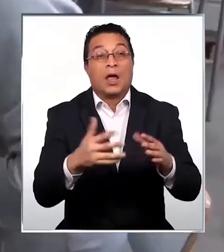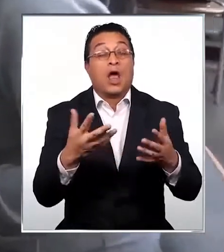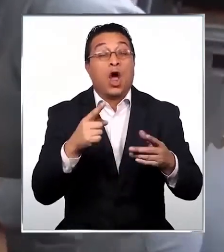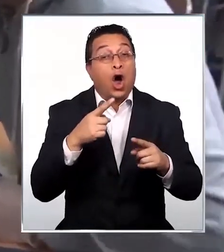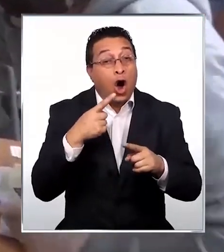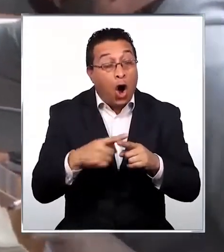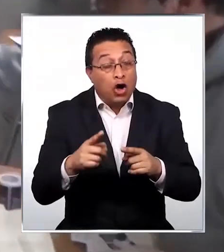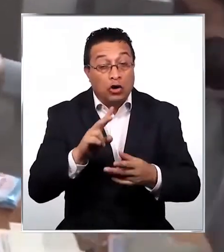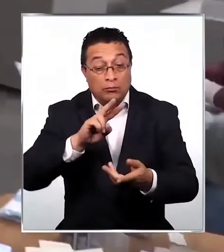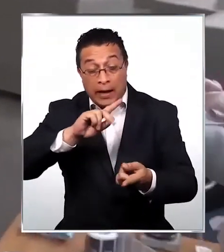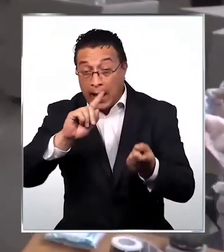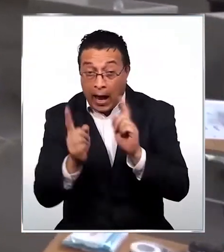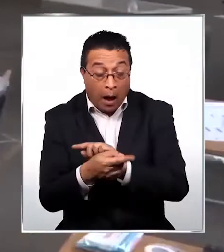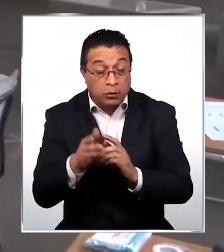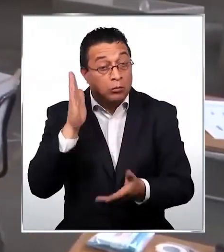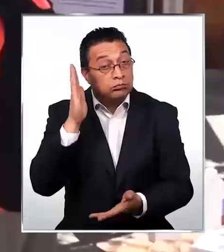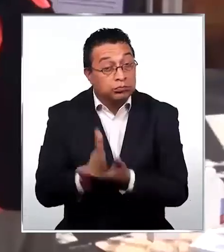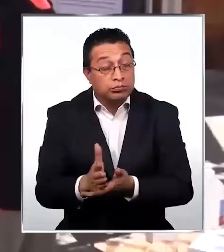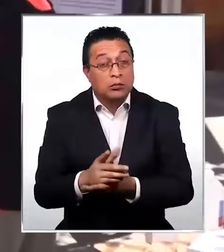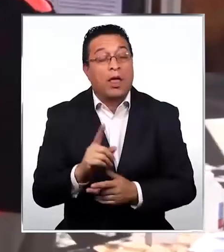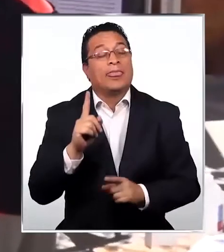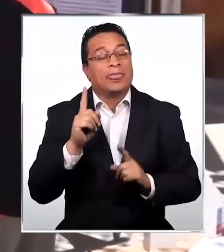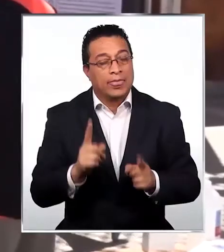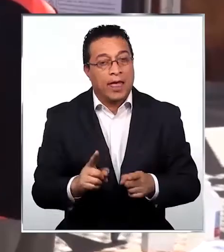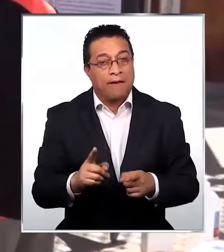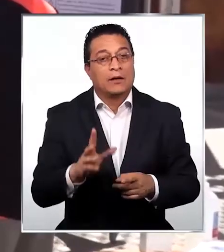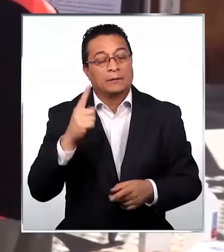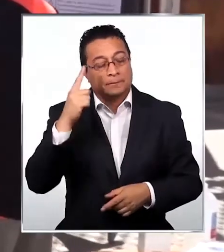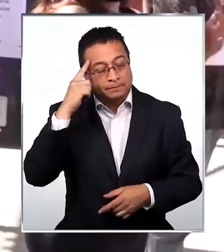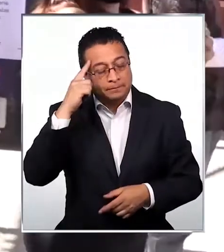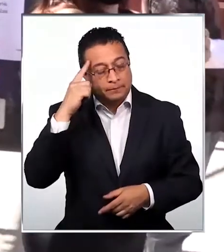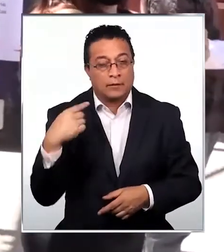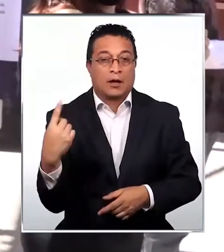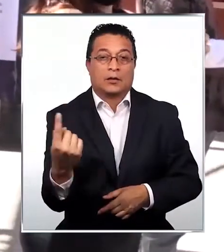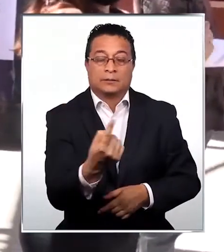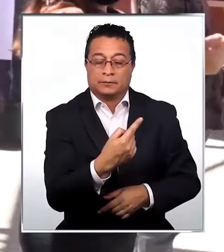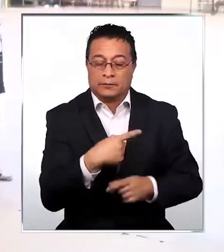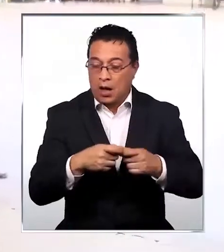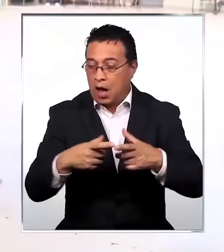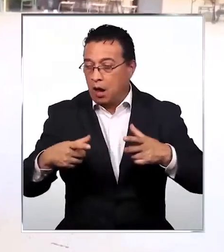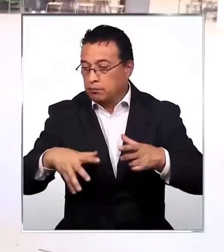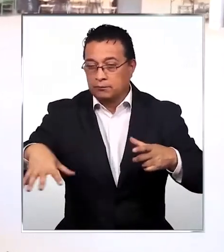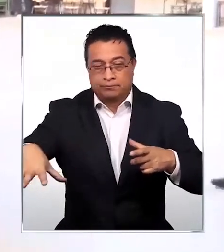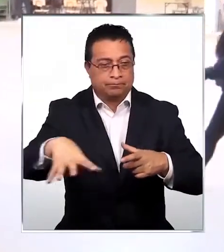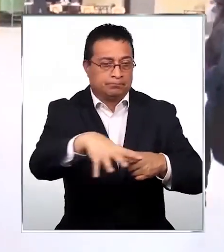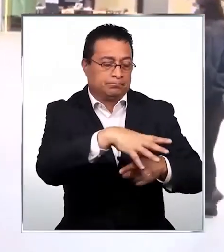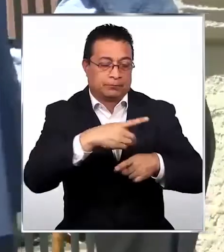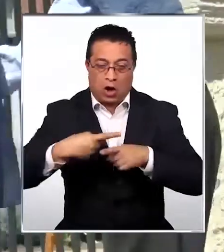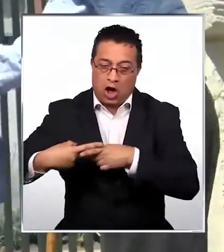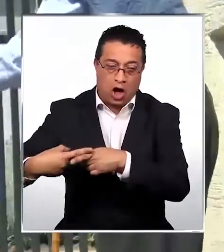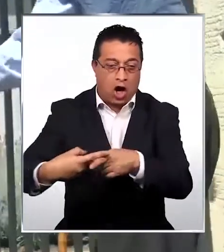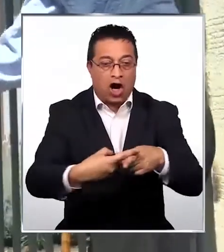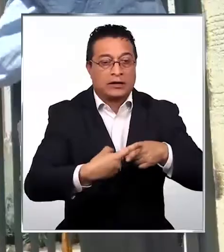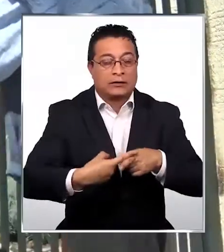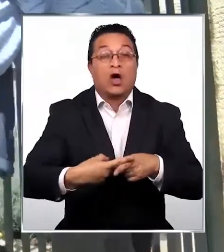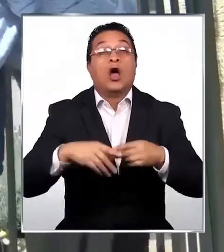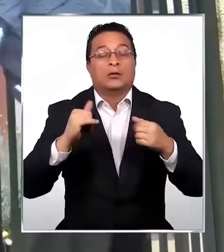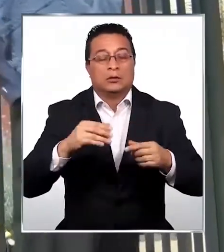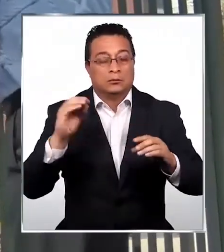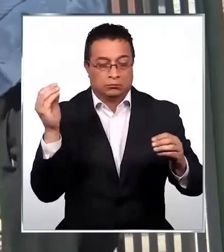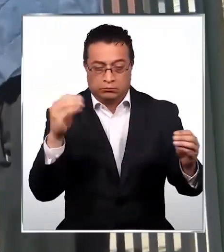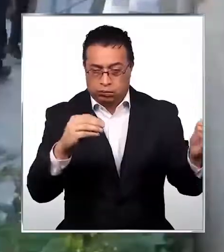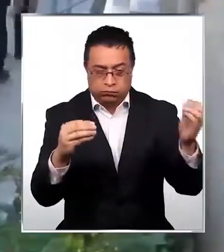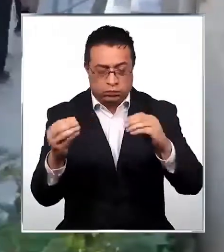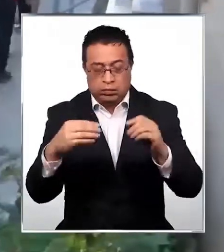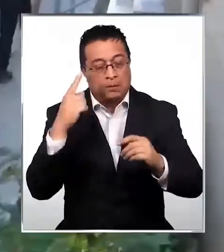es que hay que tomar otra decisión, tiene que ser una decisión que sea, por supuesto, también amplia, colectiva, en donde también se